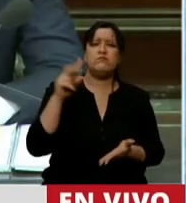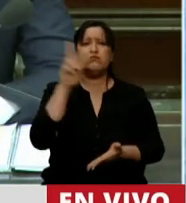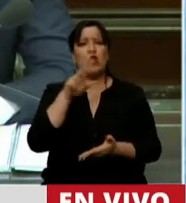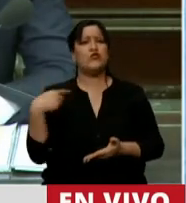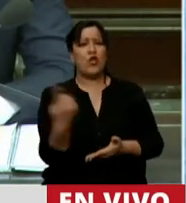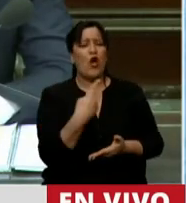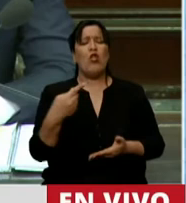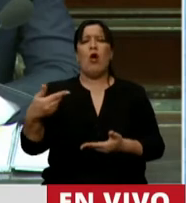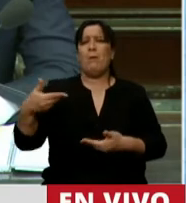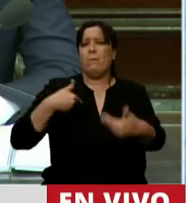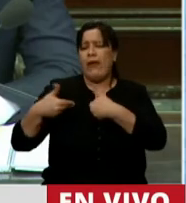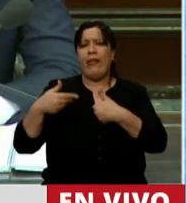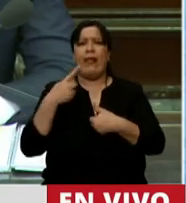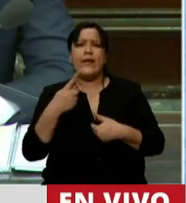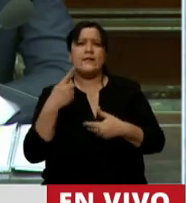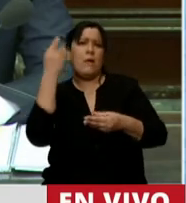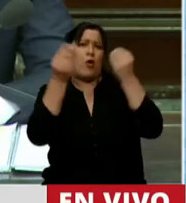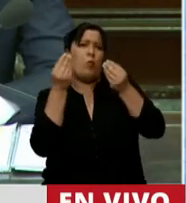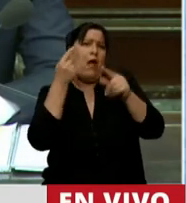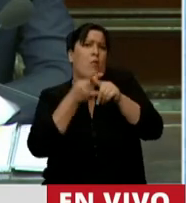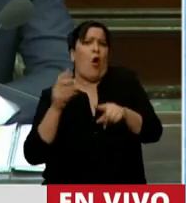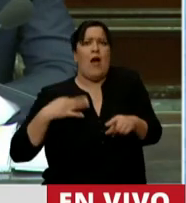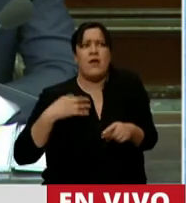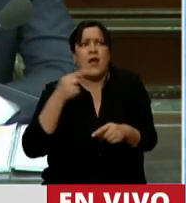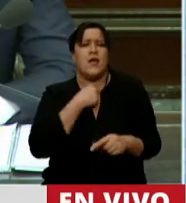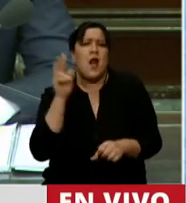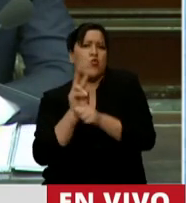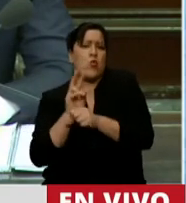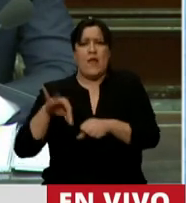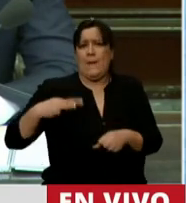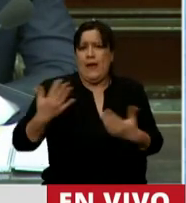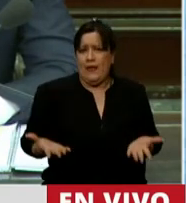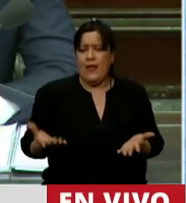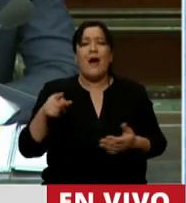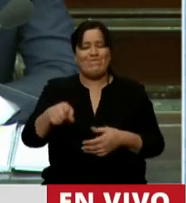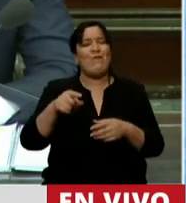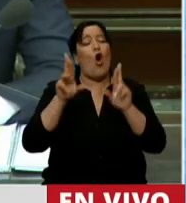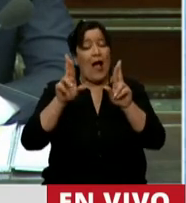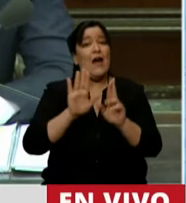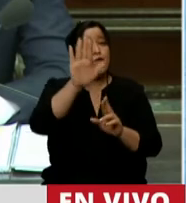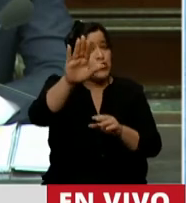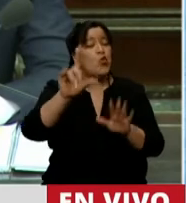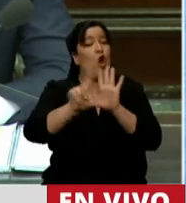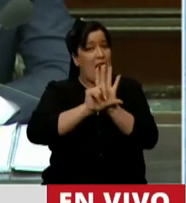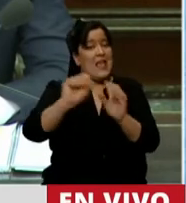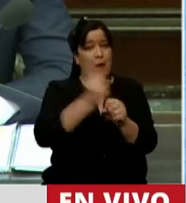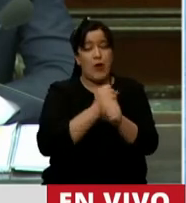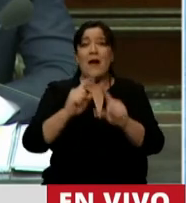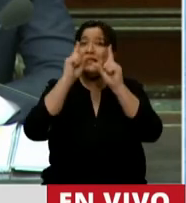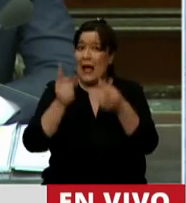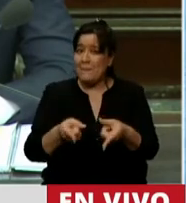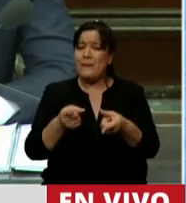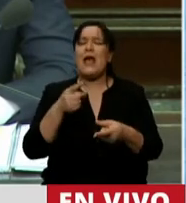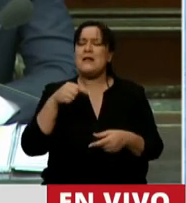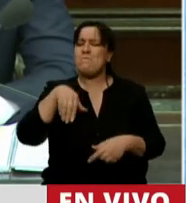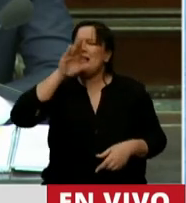declaman estar preocupados por la vida y que quieren cuidar la vida, no solo nos acompañen en la sanción de esta ley, sino que también nos acompañen en la medida